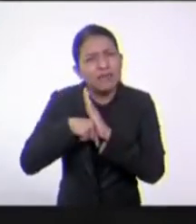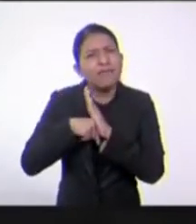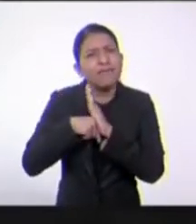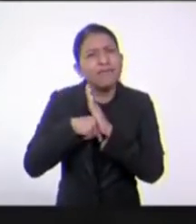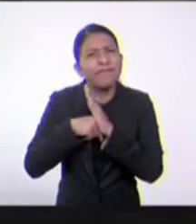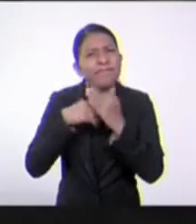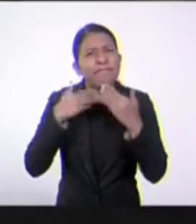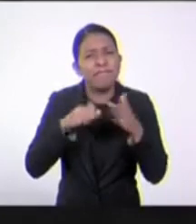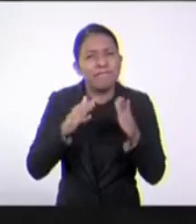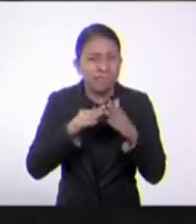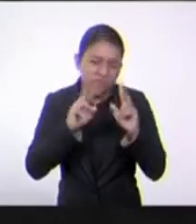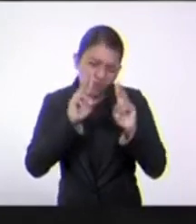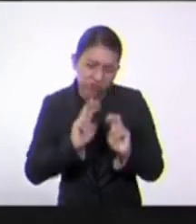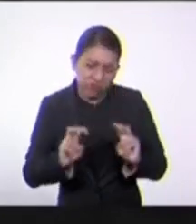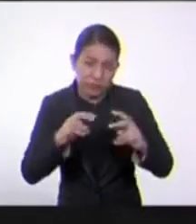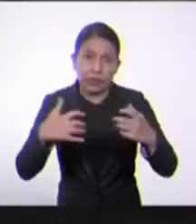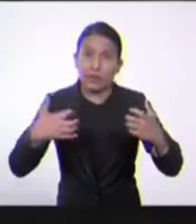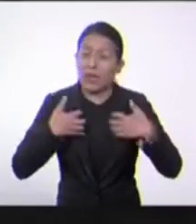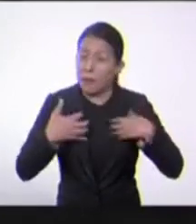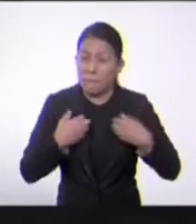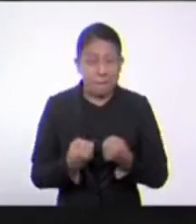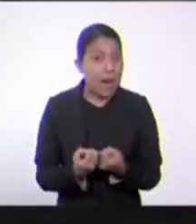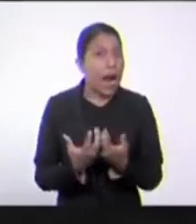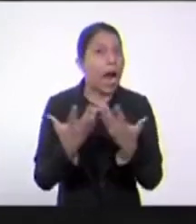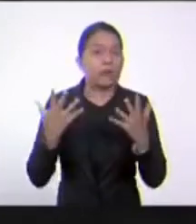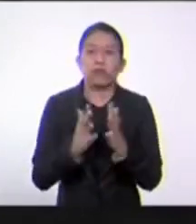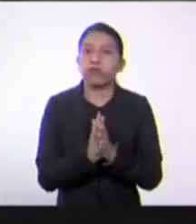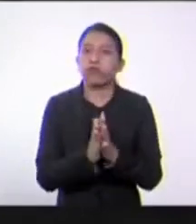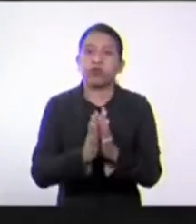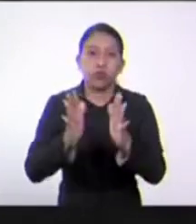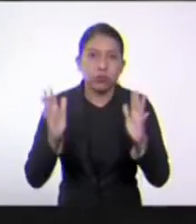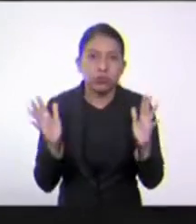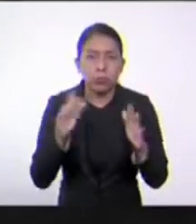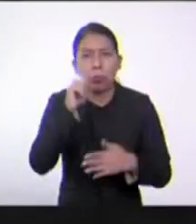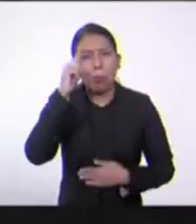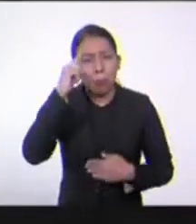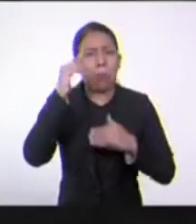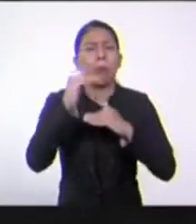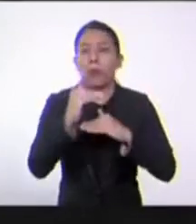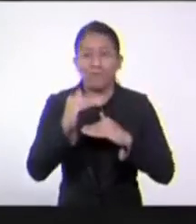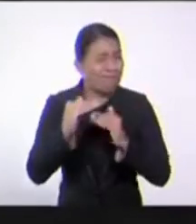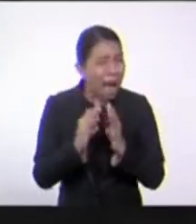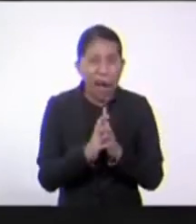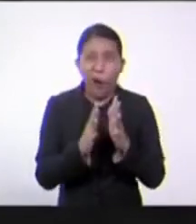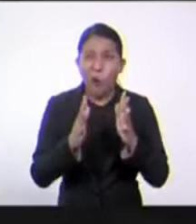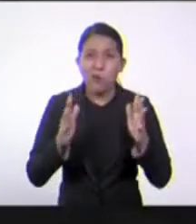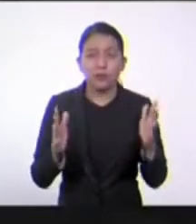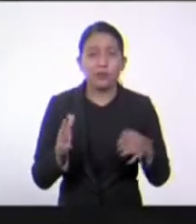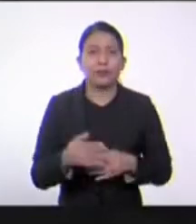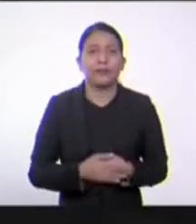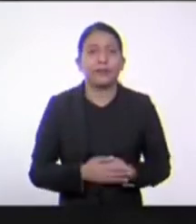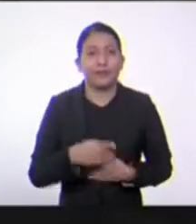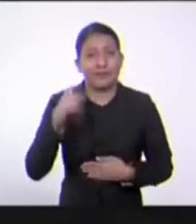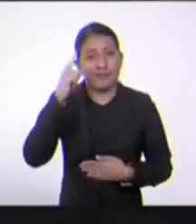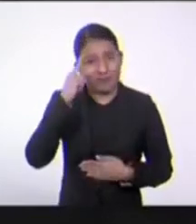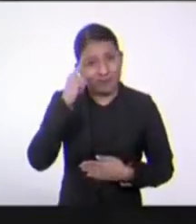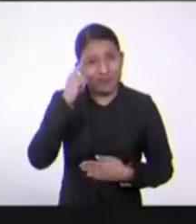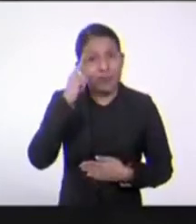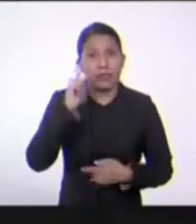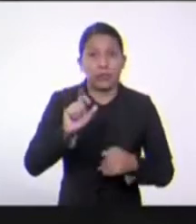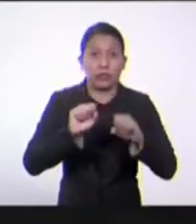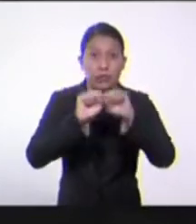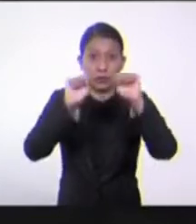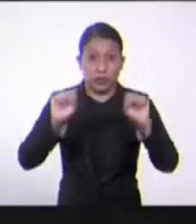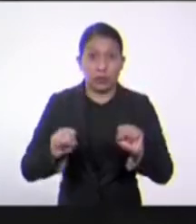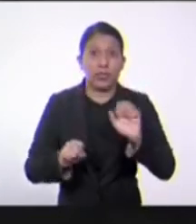era más diversa de lo que se pensaba. Por lo tanto, se llegó al consenso de que el sistema de